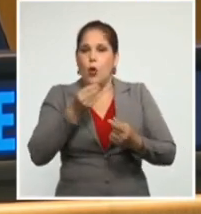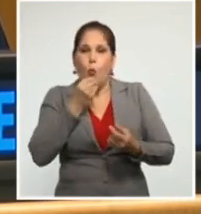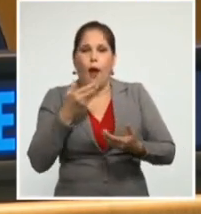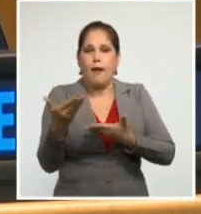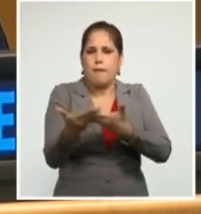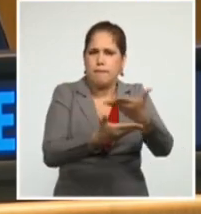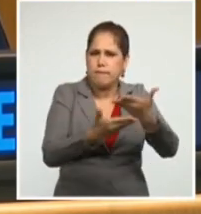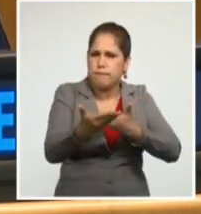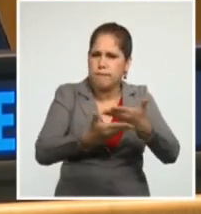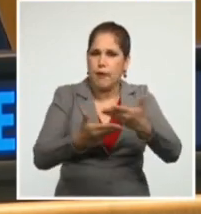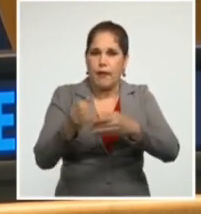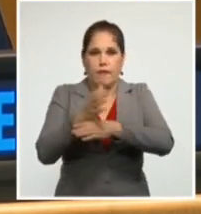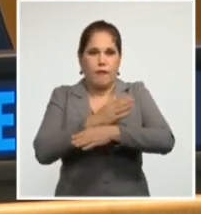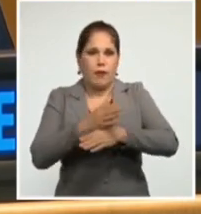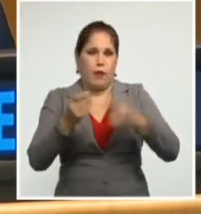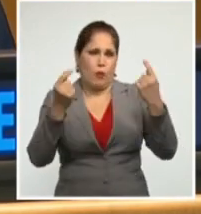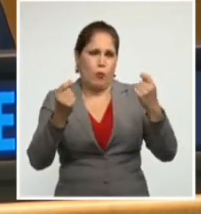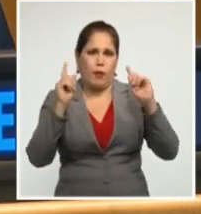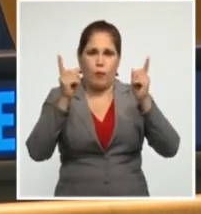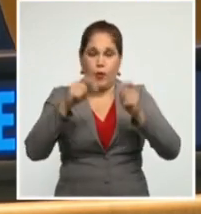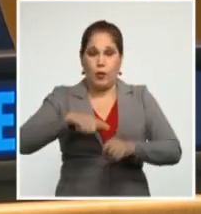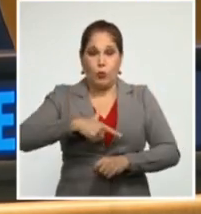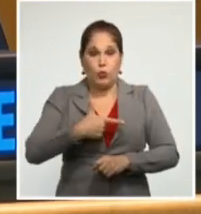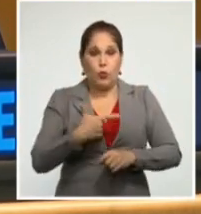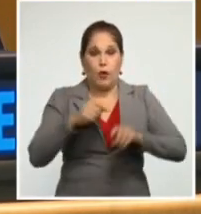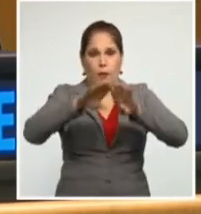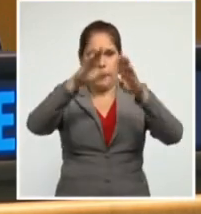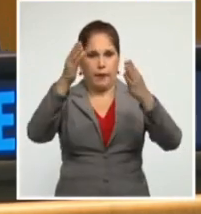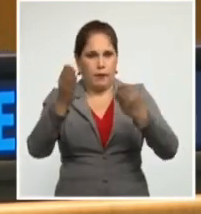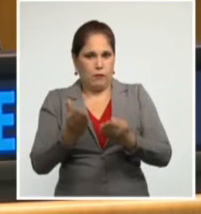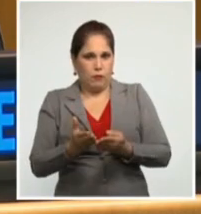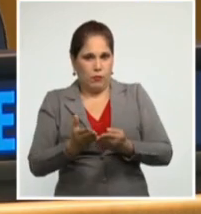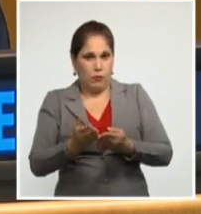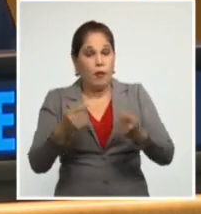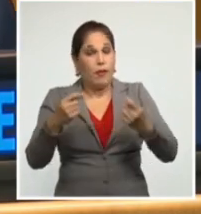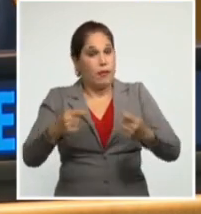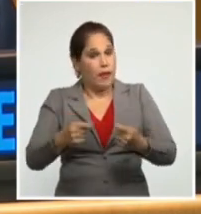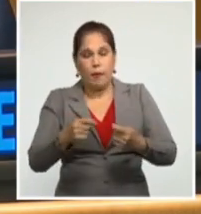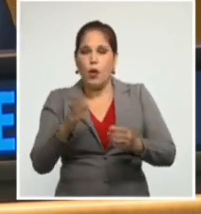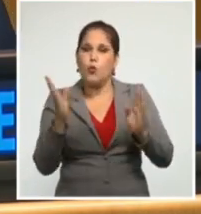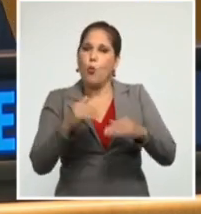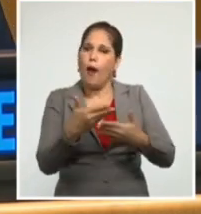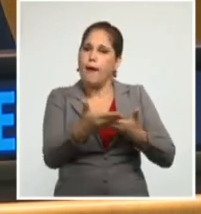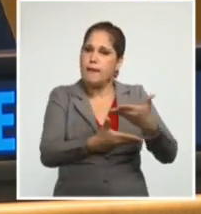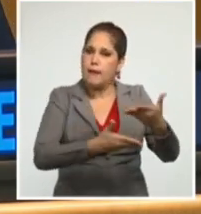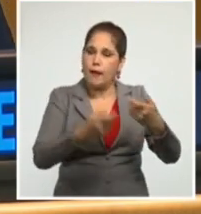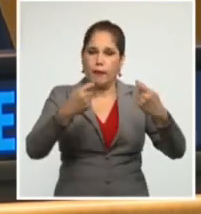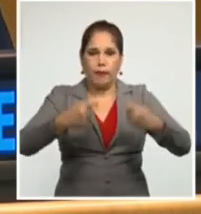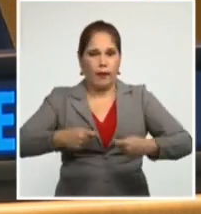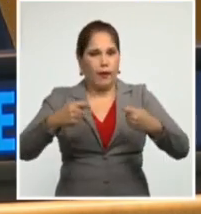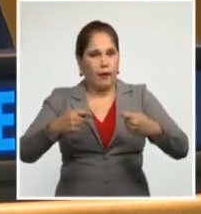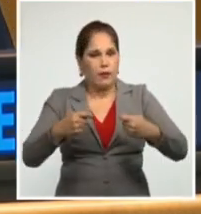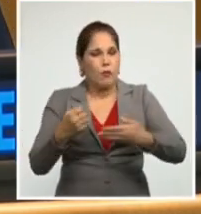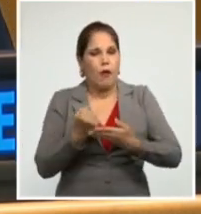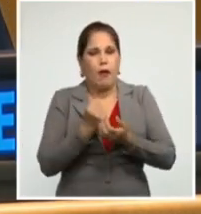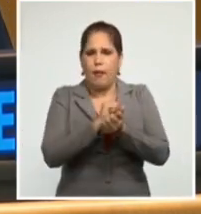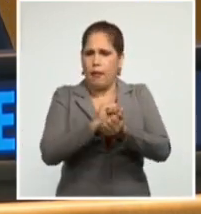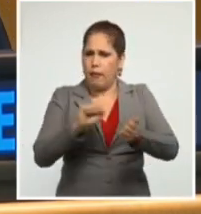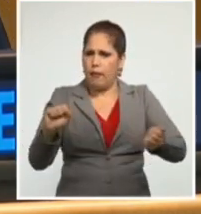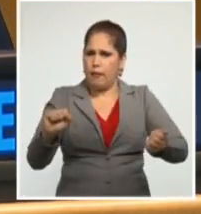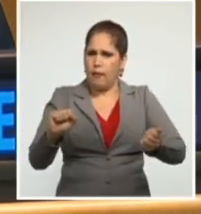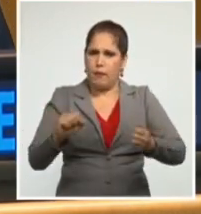política, económica y cultural del planeta, se trata de la negación de nuestro derecho a la soberanía nacional.